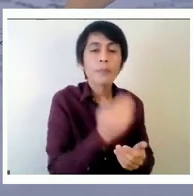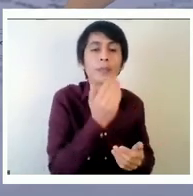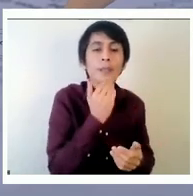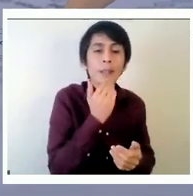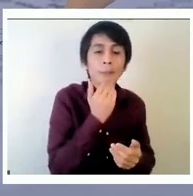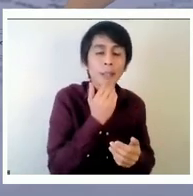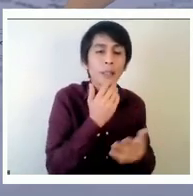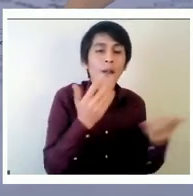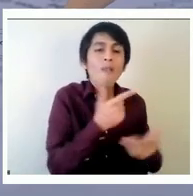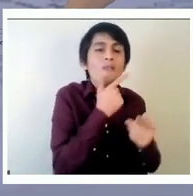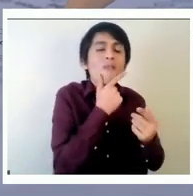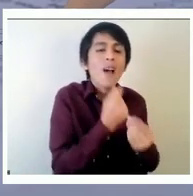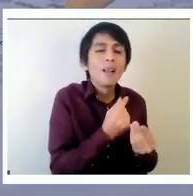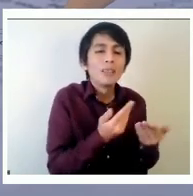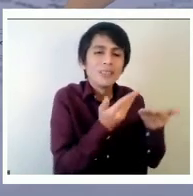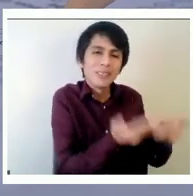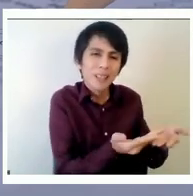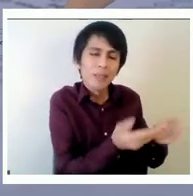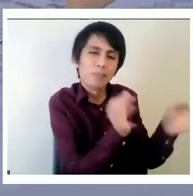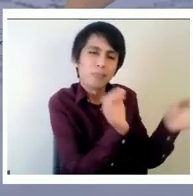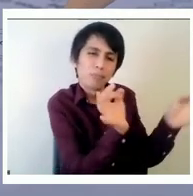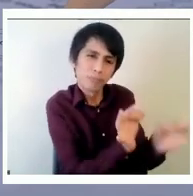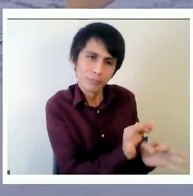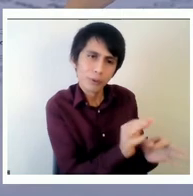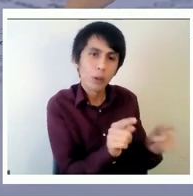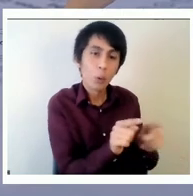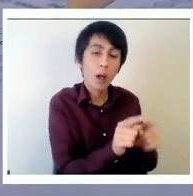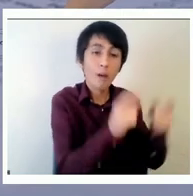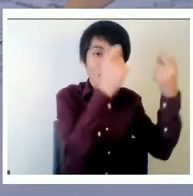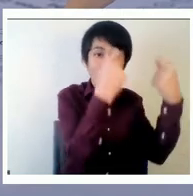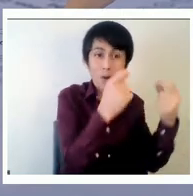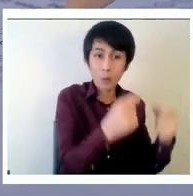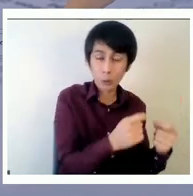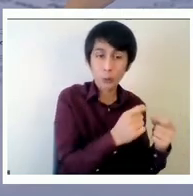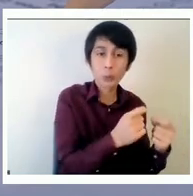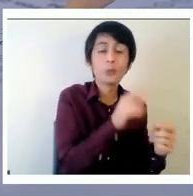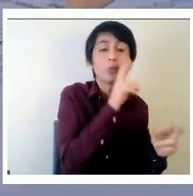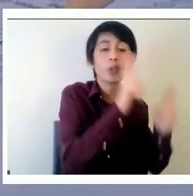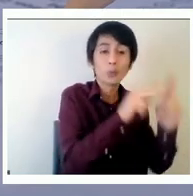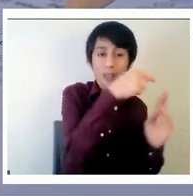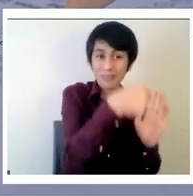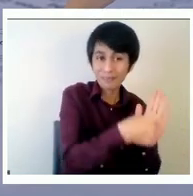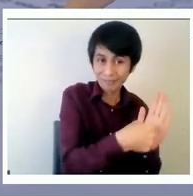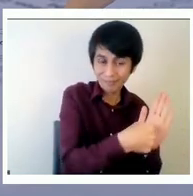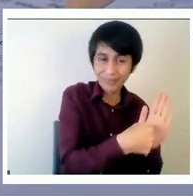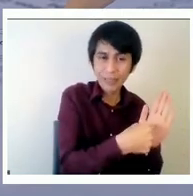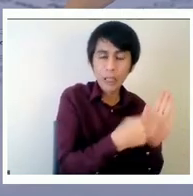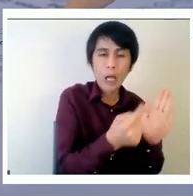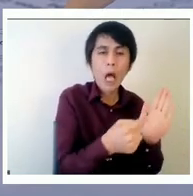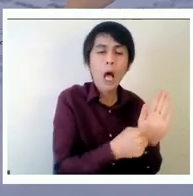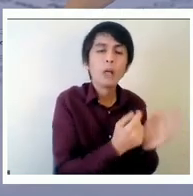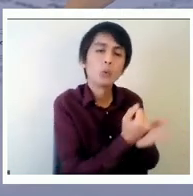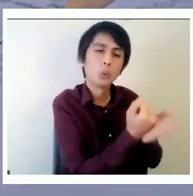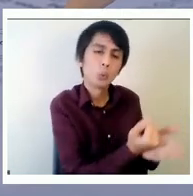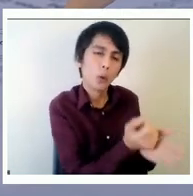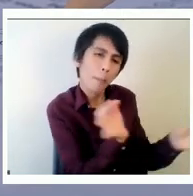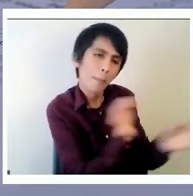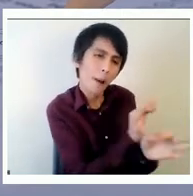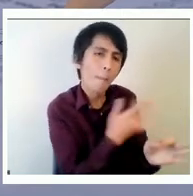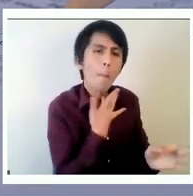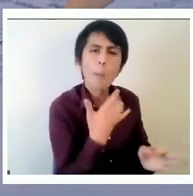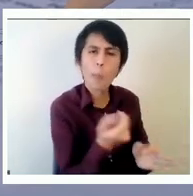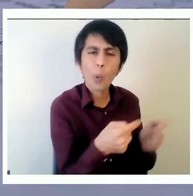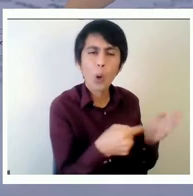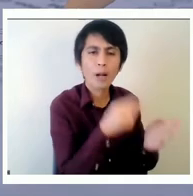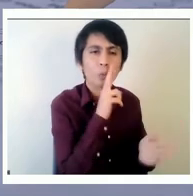o facilitar la interpretación de los resultados de las evaluaciones sensales y estandarizadas para los colegios e informar